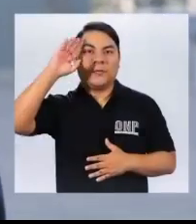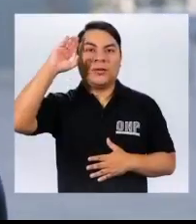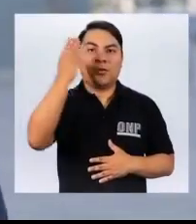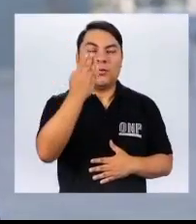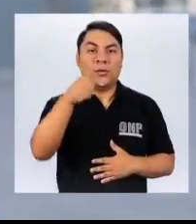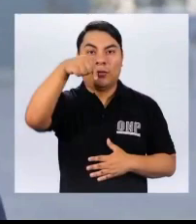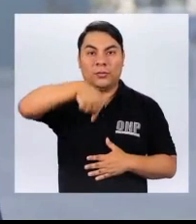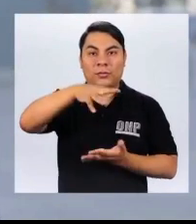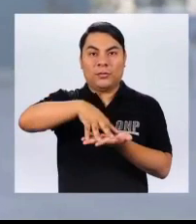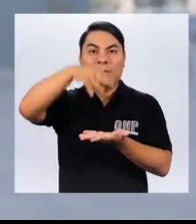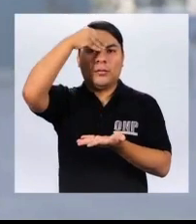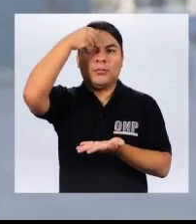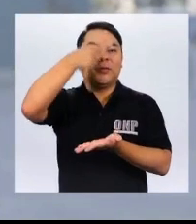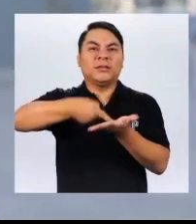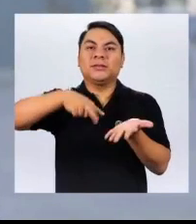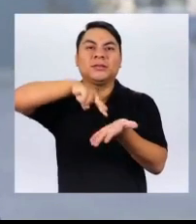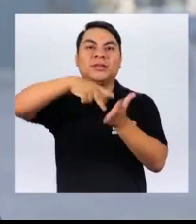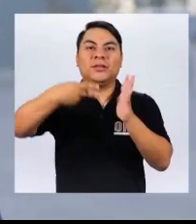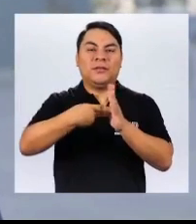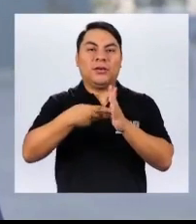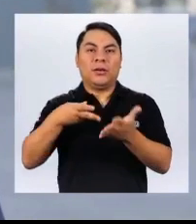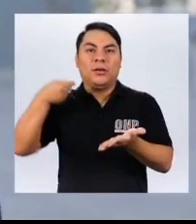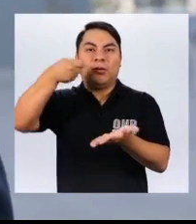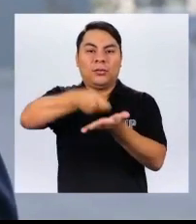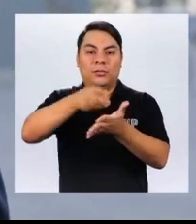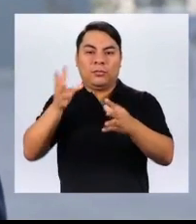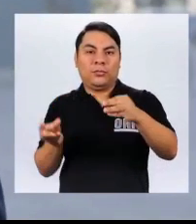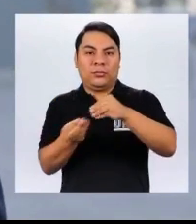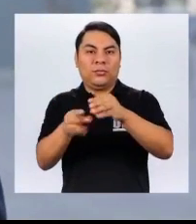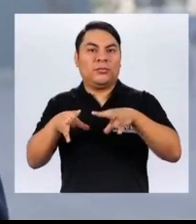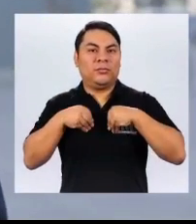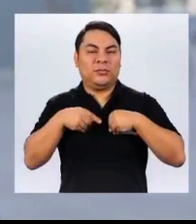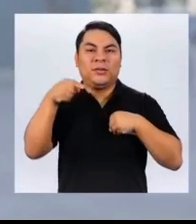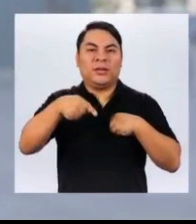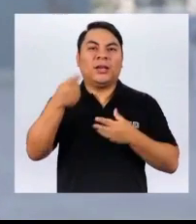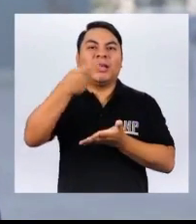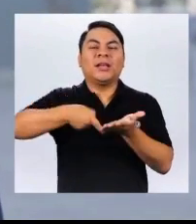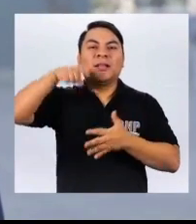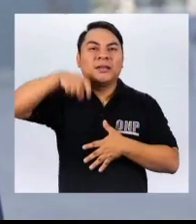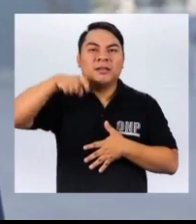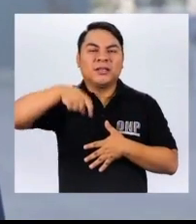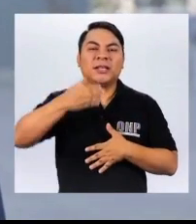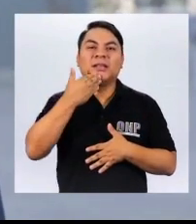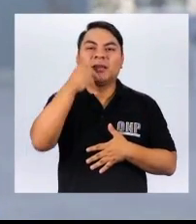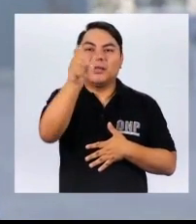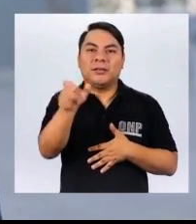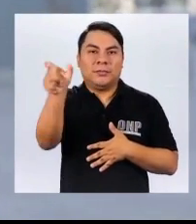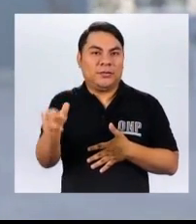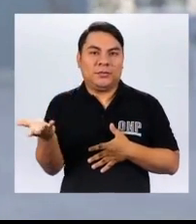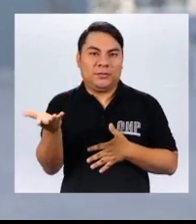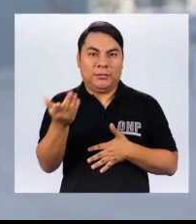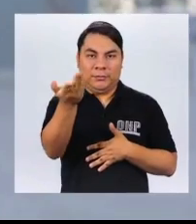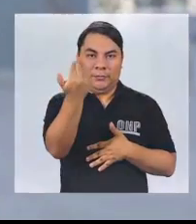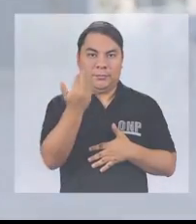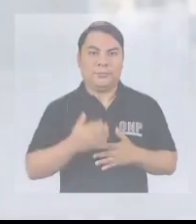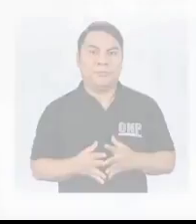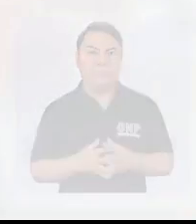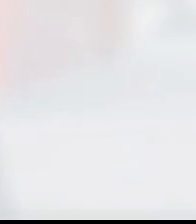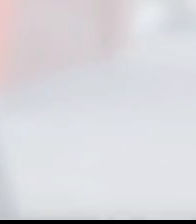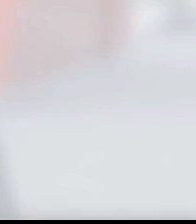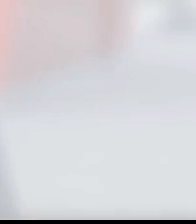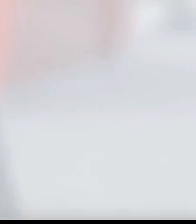Hola, hoy aprenderemos lo que es un bono de reconocimiento que implica este beneficio y sobre todo quienes pueden acceder a él Vengan conmigo